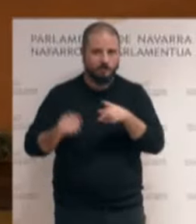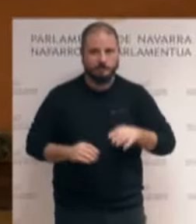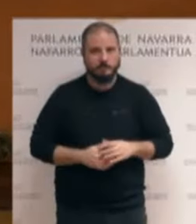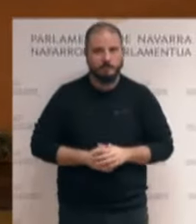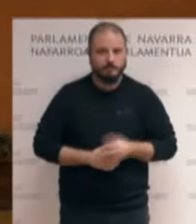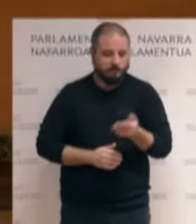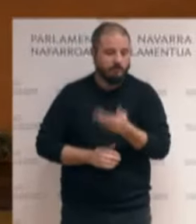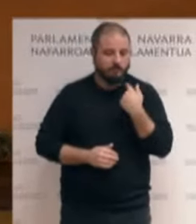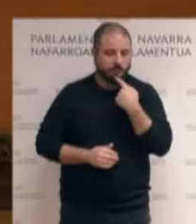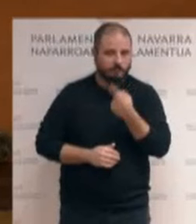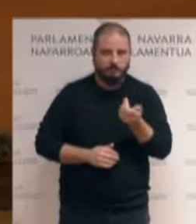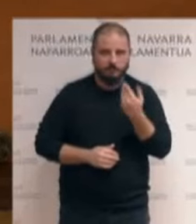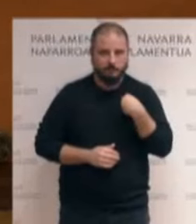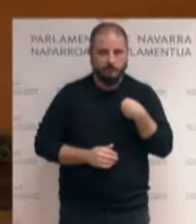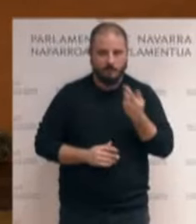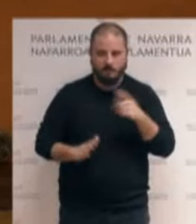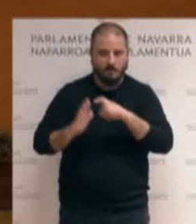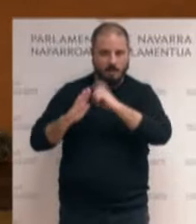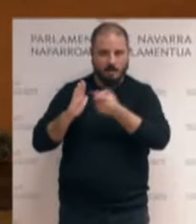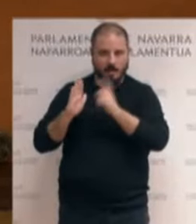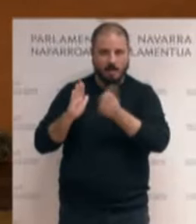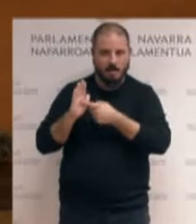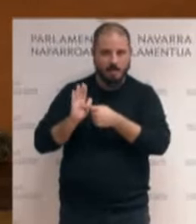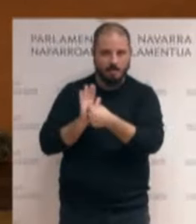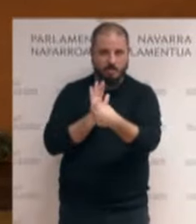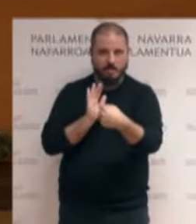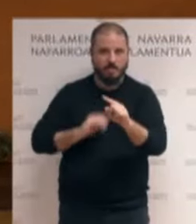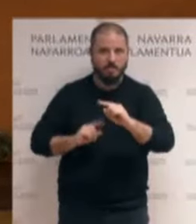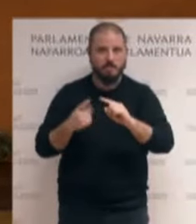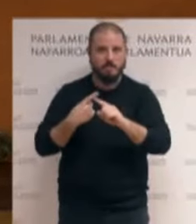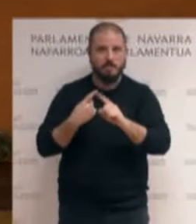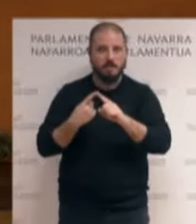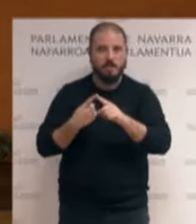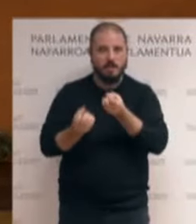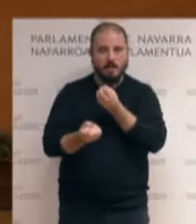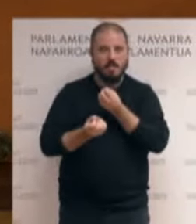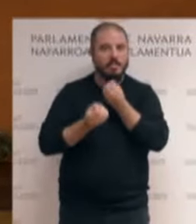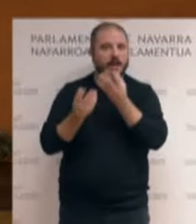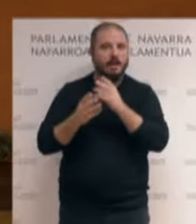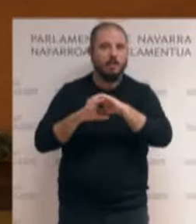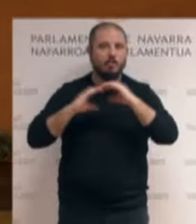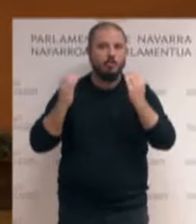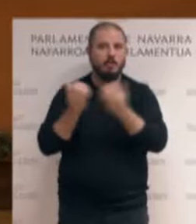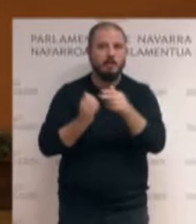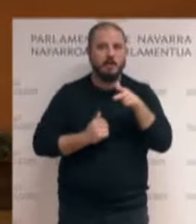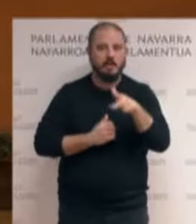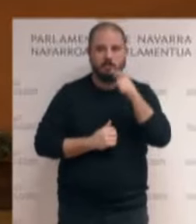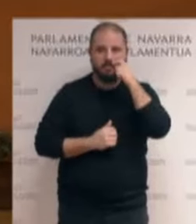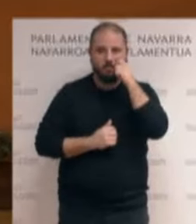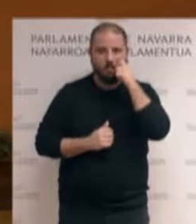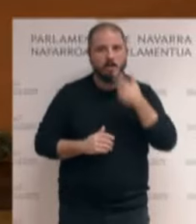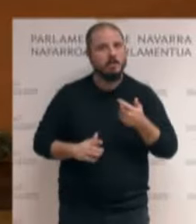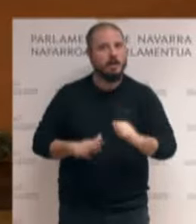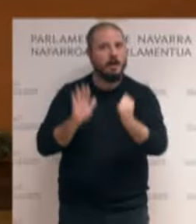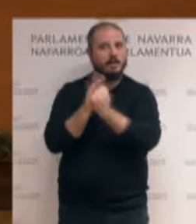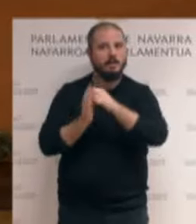se ha dicho antes también, en el propio ordenamiento jurídico. Y empezando desde la Declaración Universal de los Derechos Humanos, en su artículo 26, se